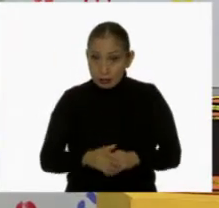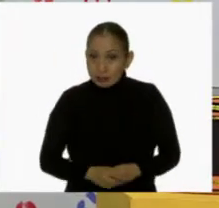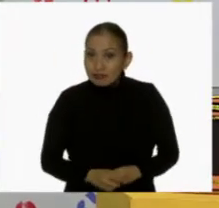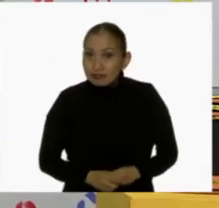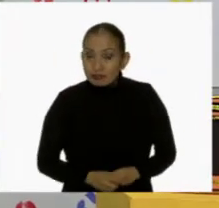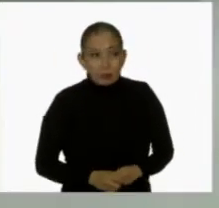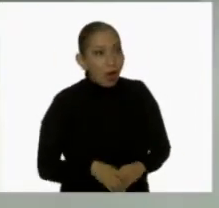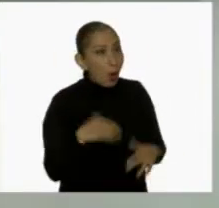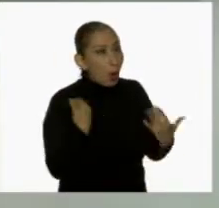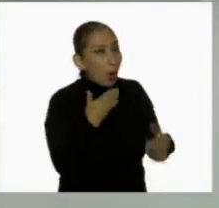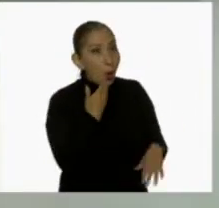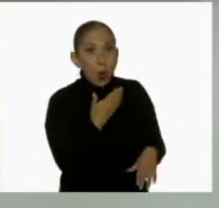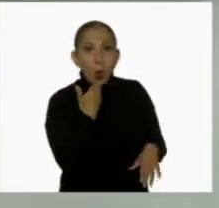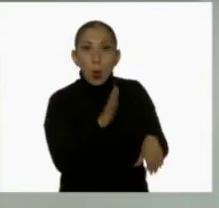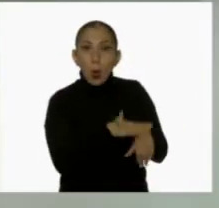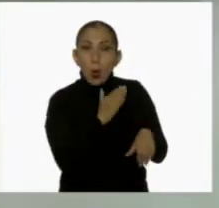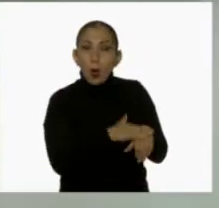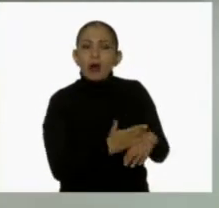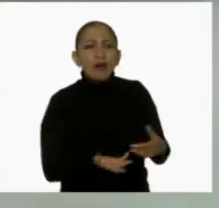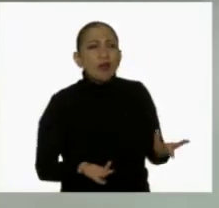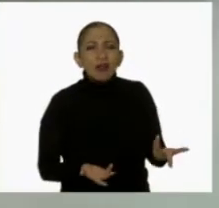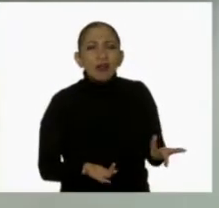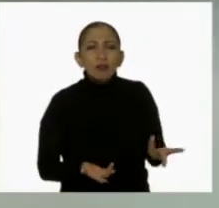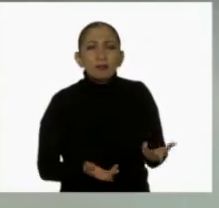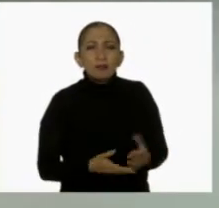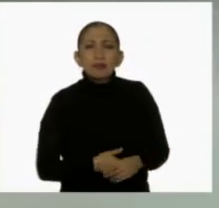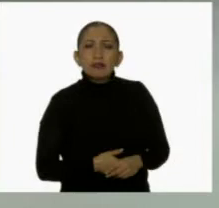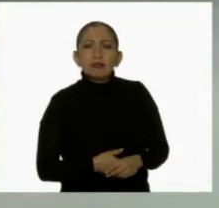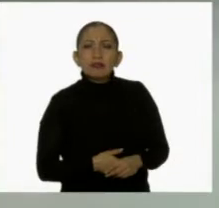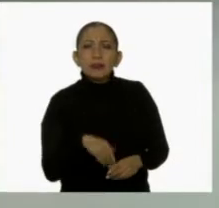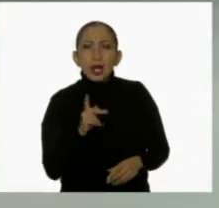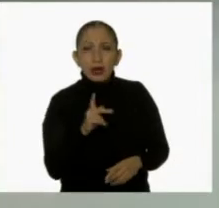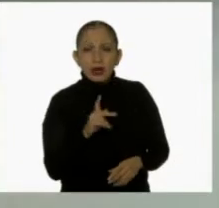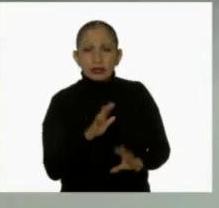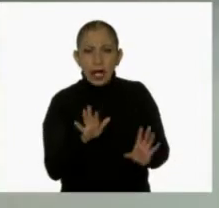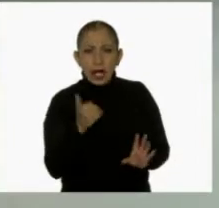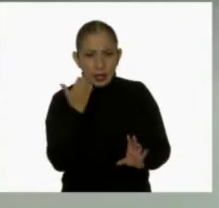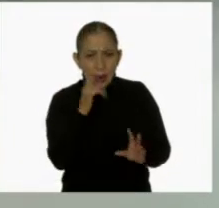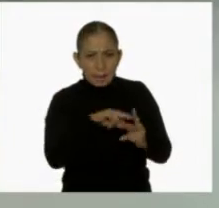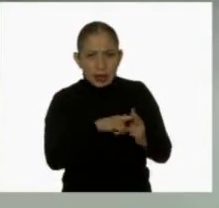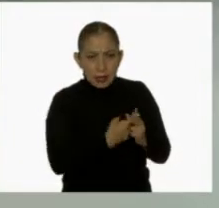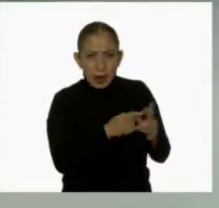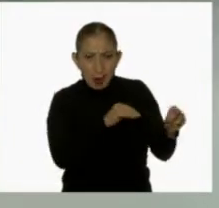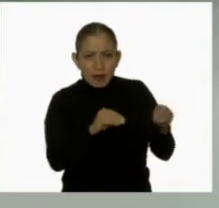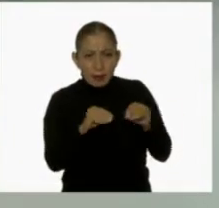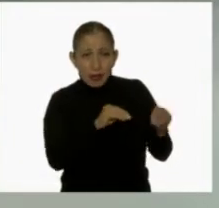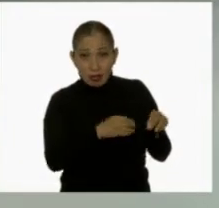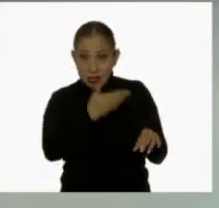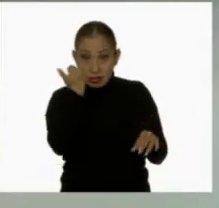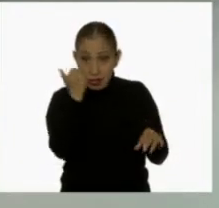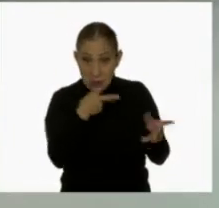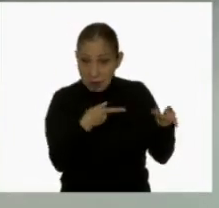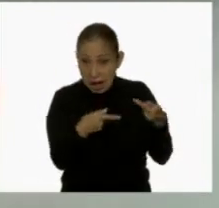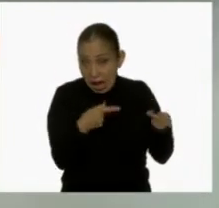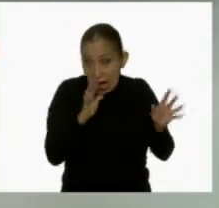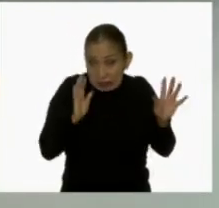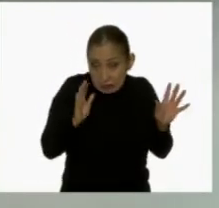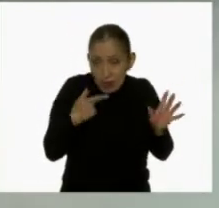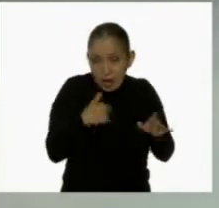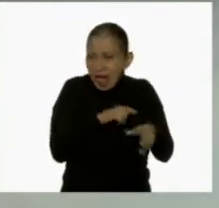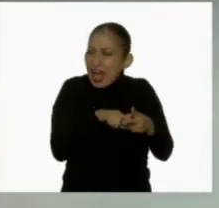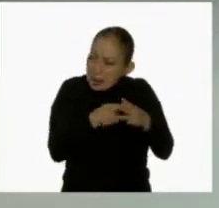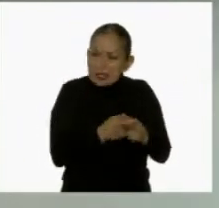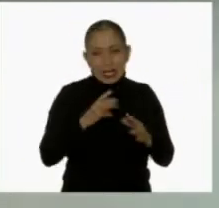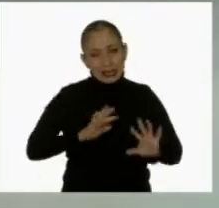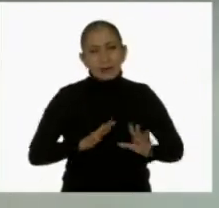Eso me parece genial, pero ya quiero empezar con esos movimientos. No sé si esté preparado, pero ya quiero